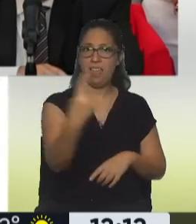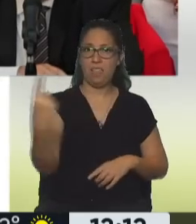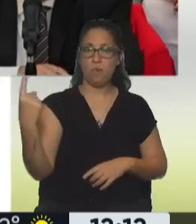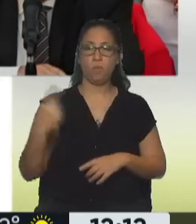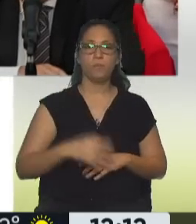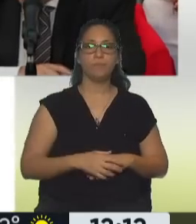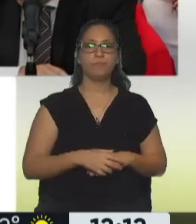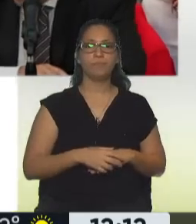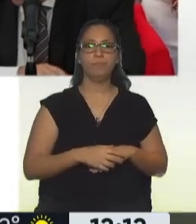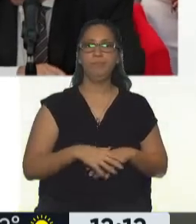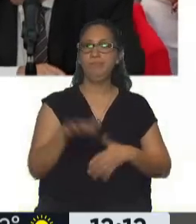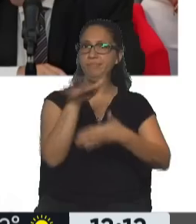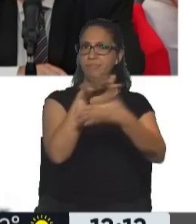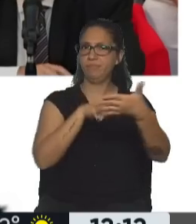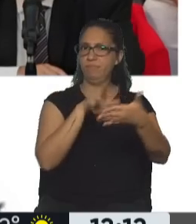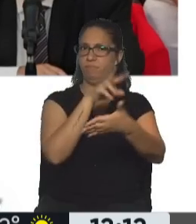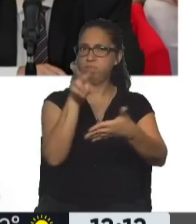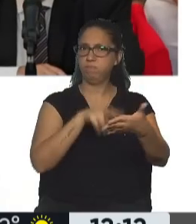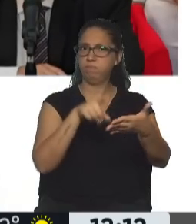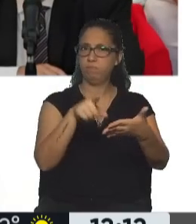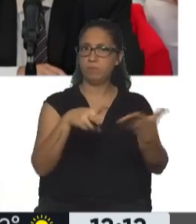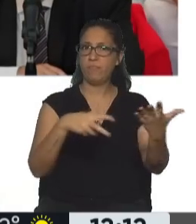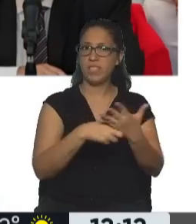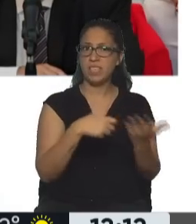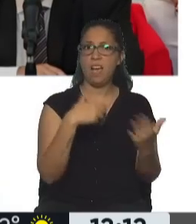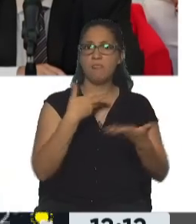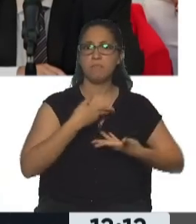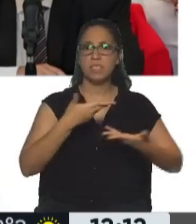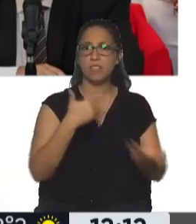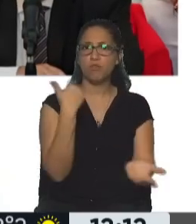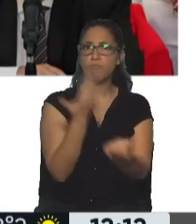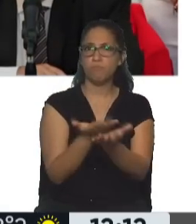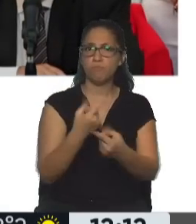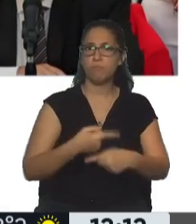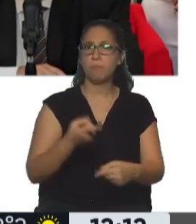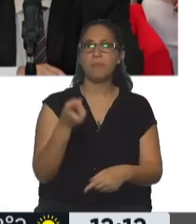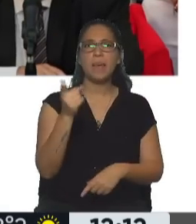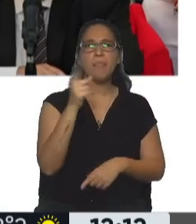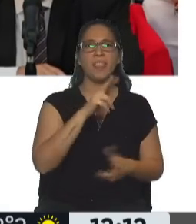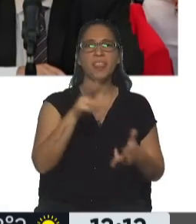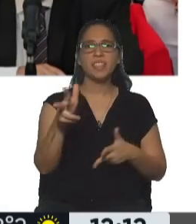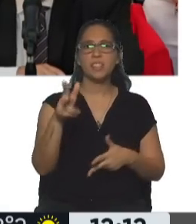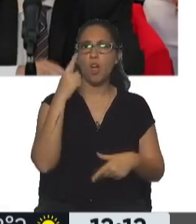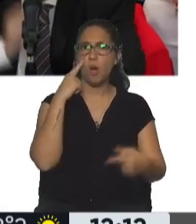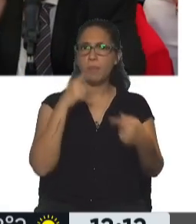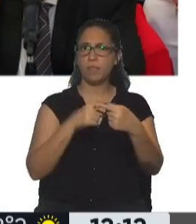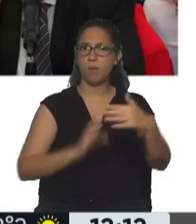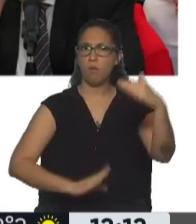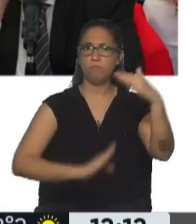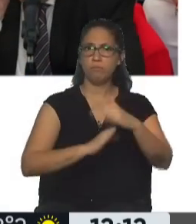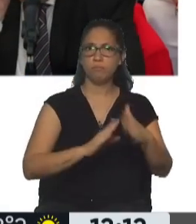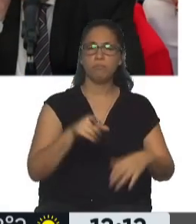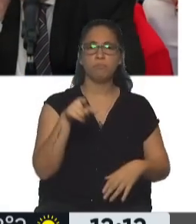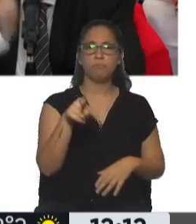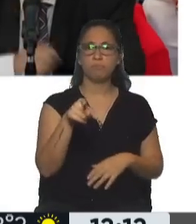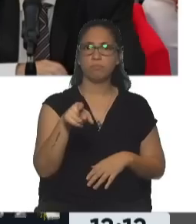de acuerdo a lo que estábamos leyendo, la presentación de la fiscal, bueno, el pedido de detención, ella también pone el acento en que el objetivo además fue ocultar